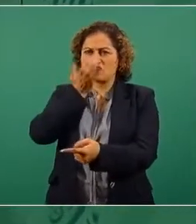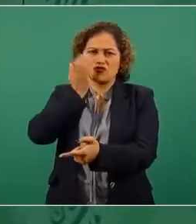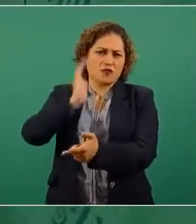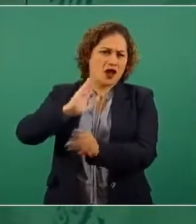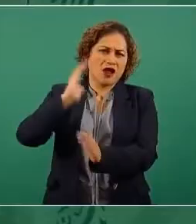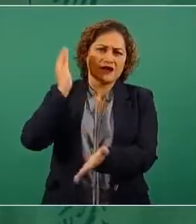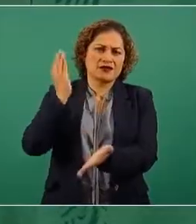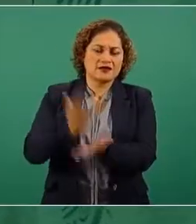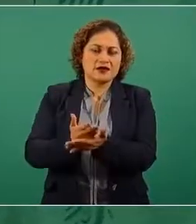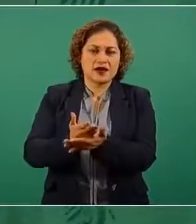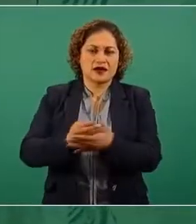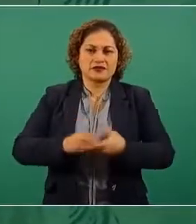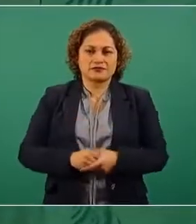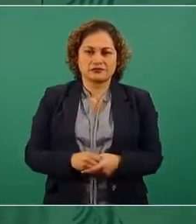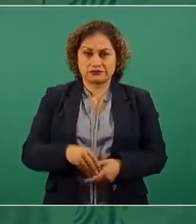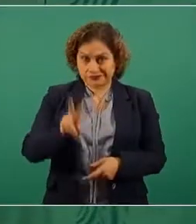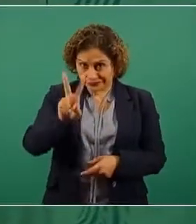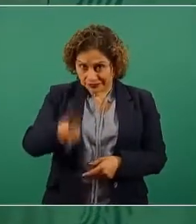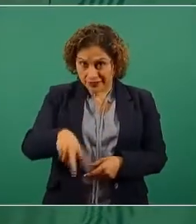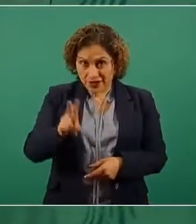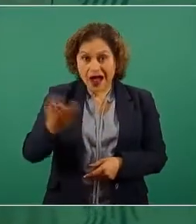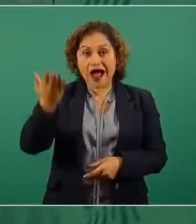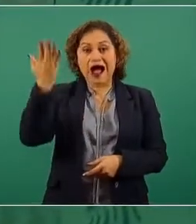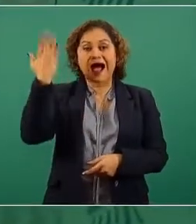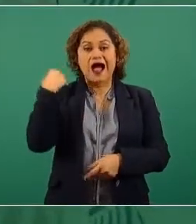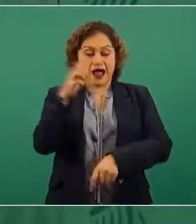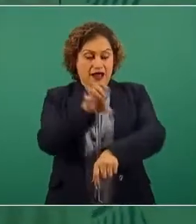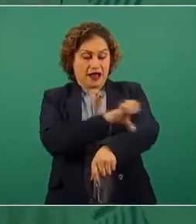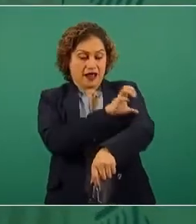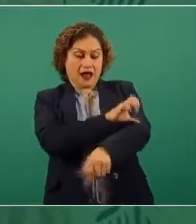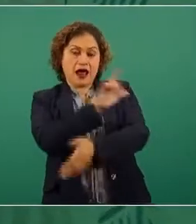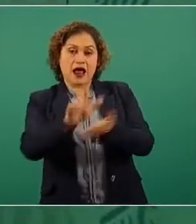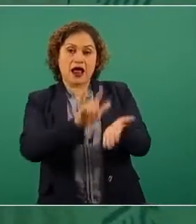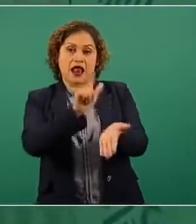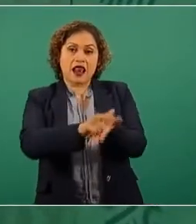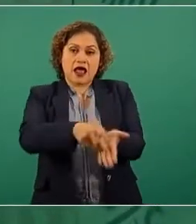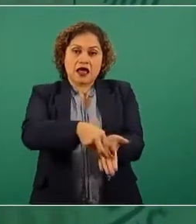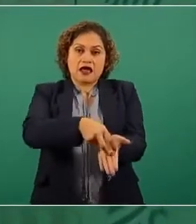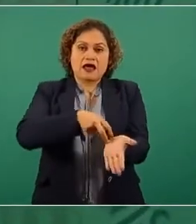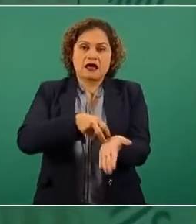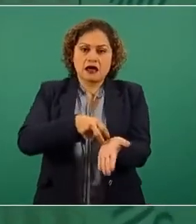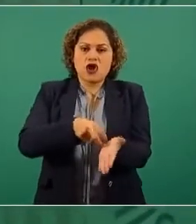Así lograron la reforma energética, con sobornos.